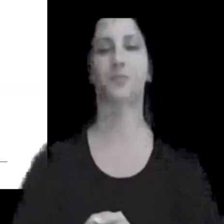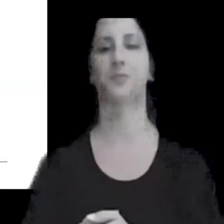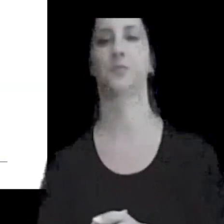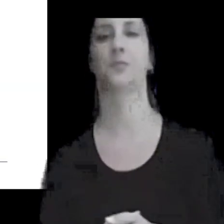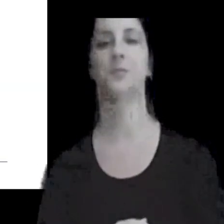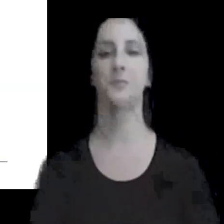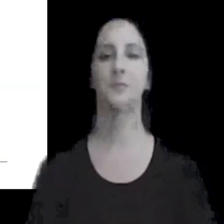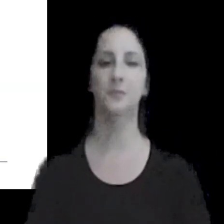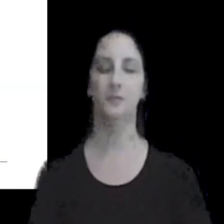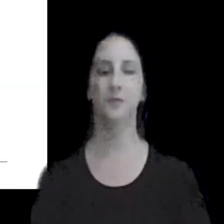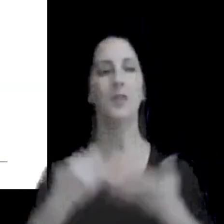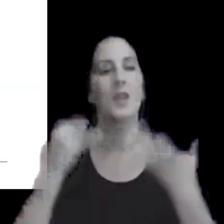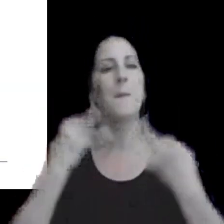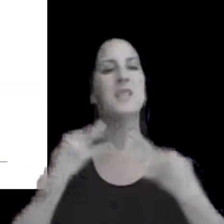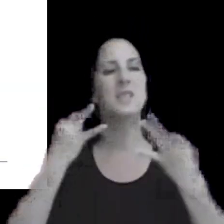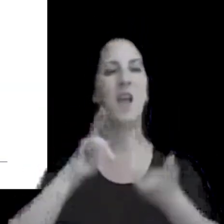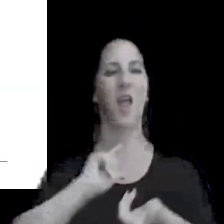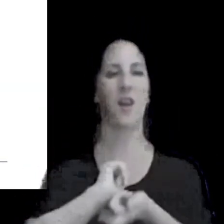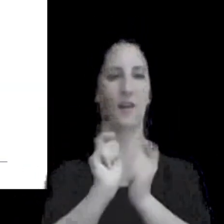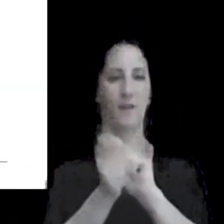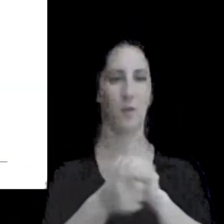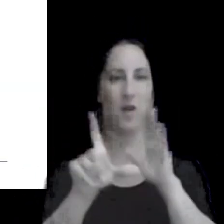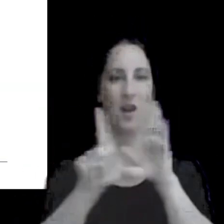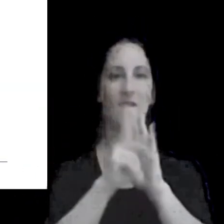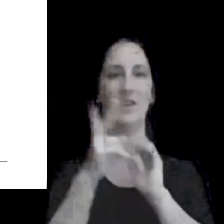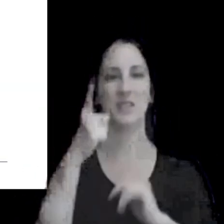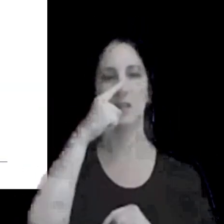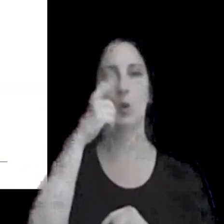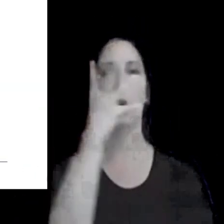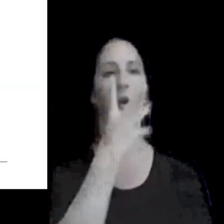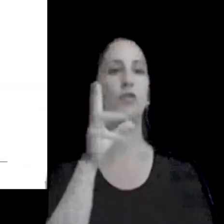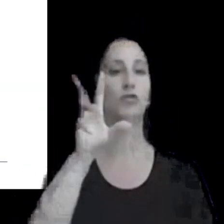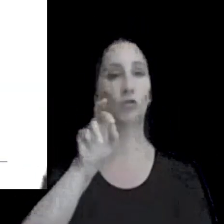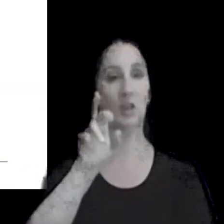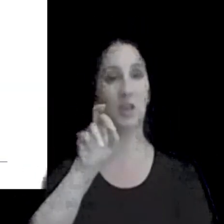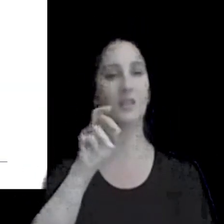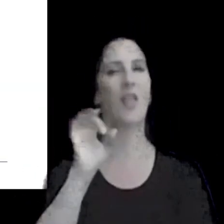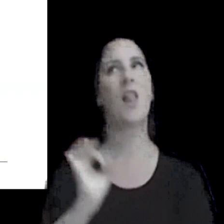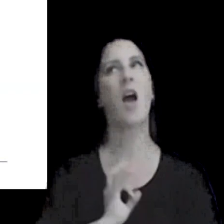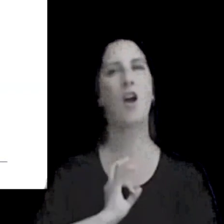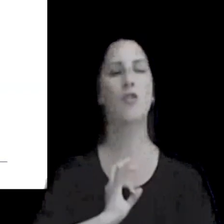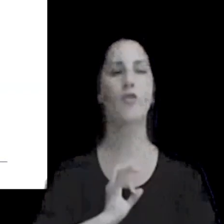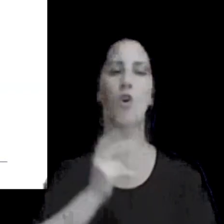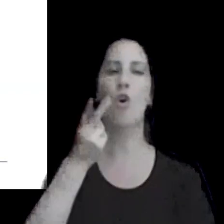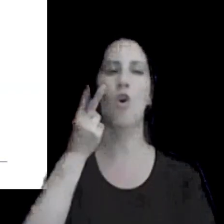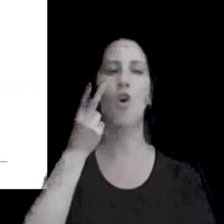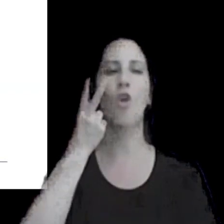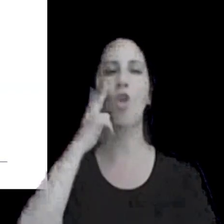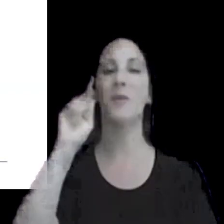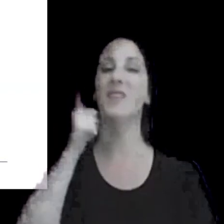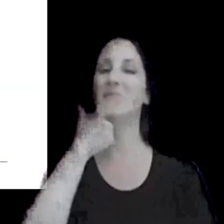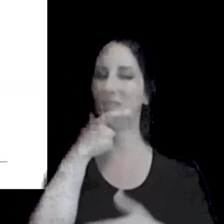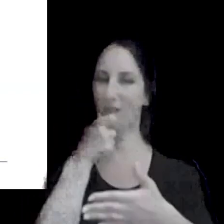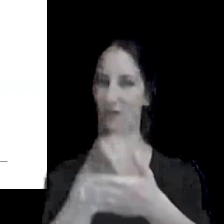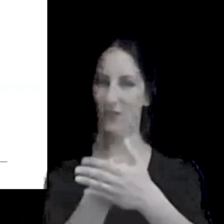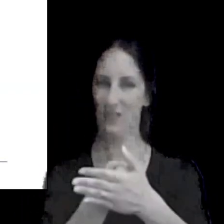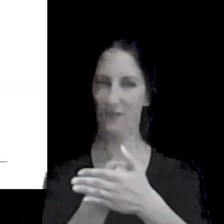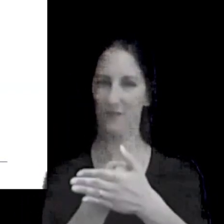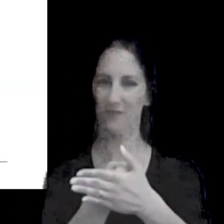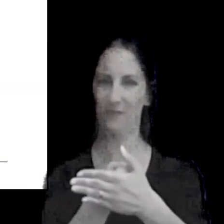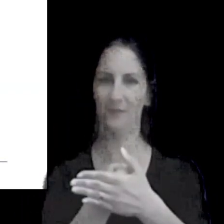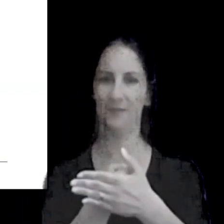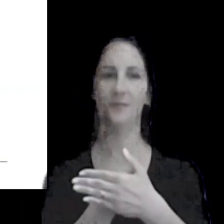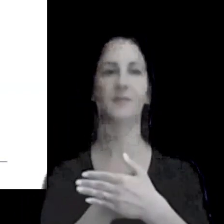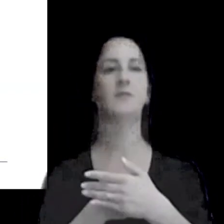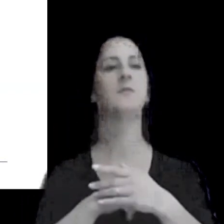específicamente con la reforma de la ley 27430 de fin de 2017 que tiene un